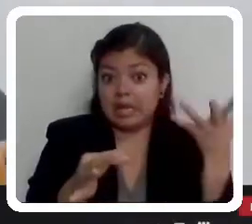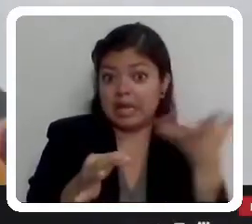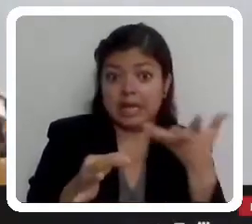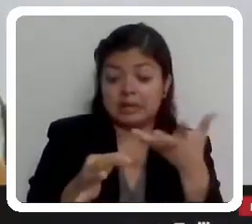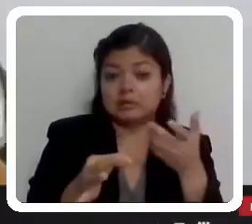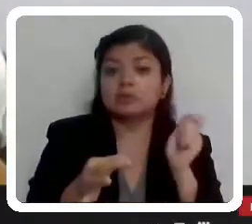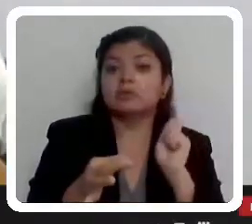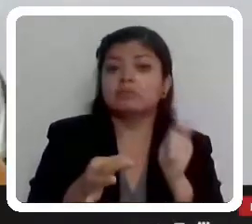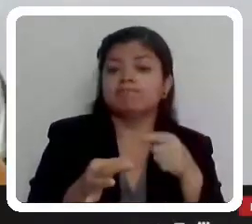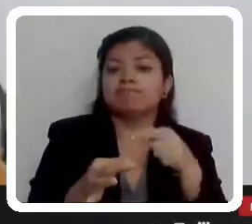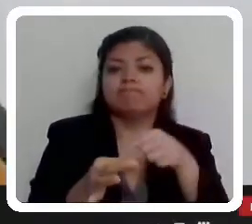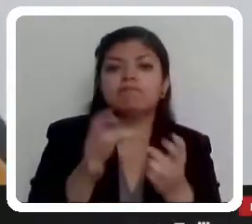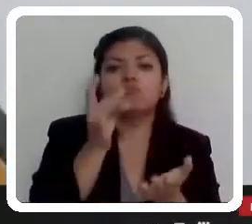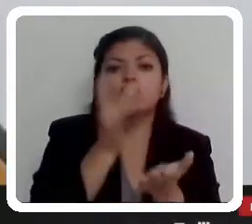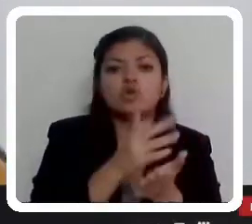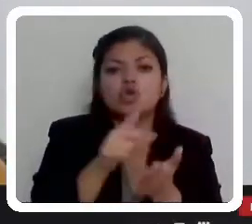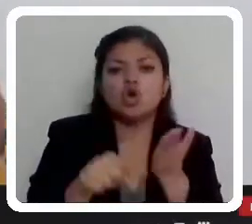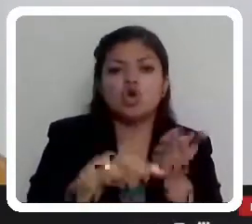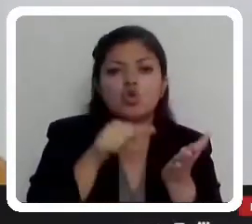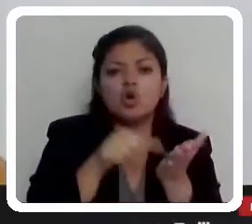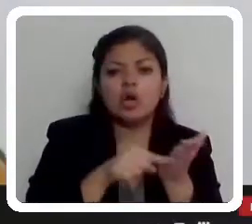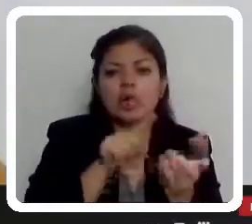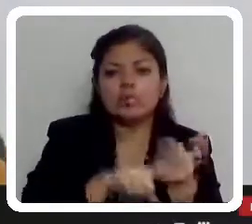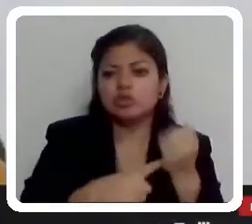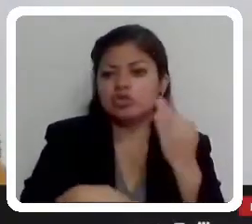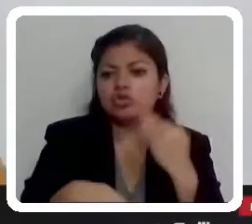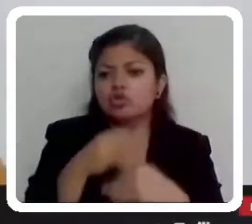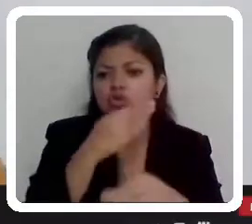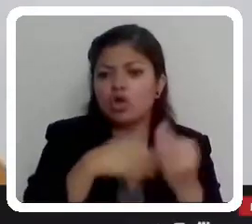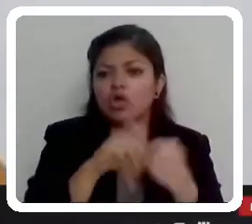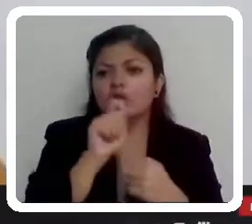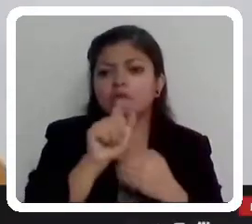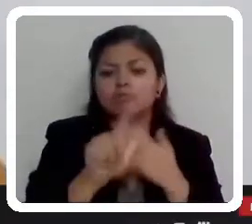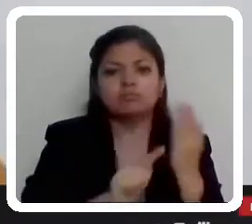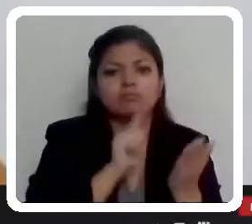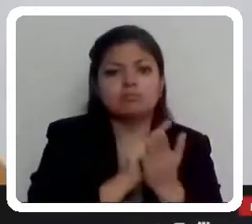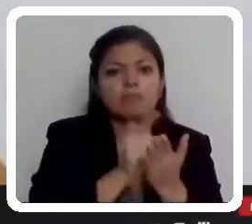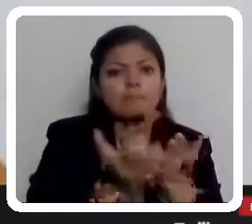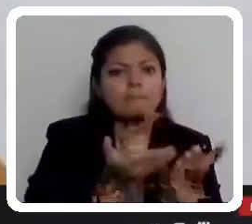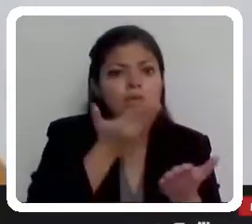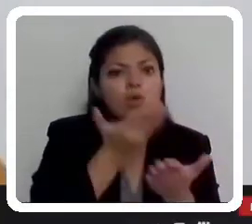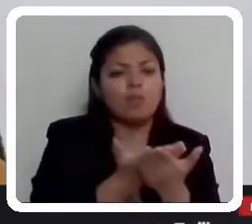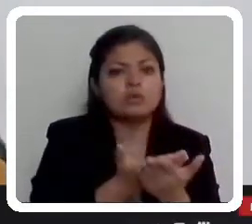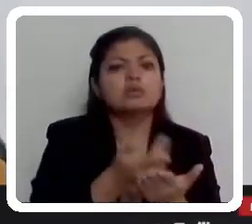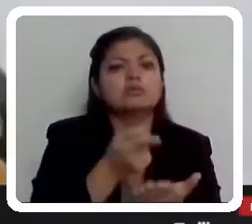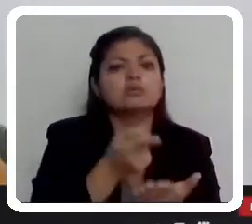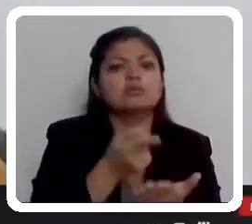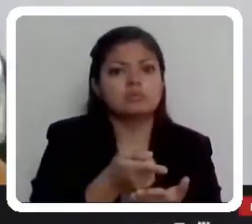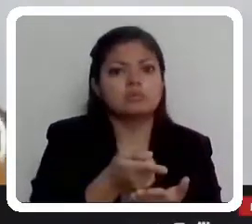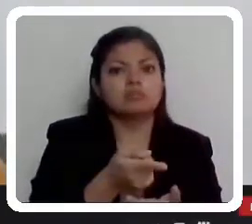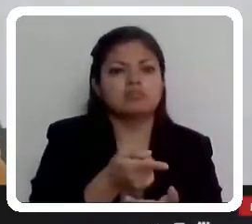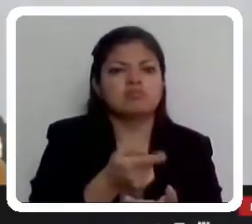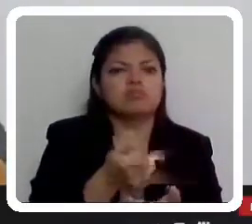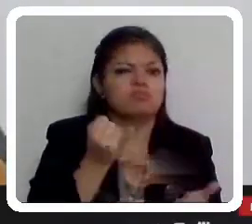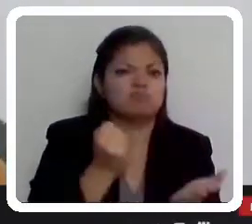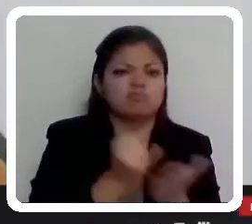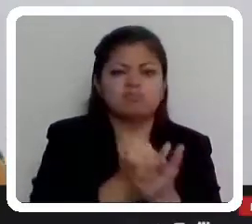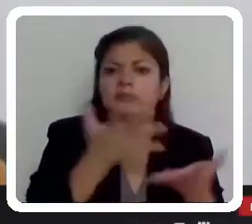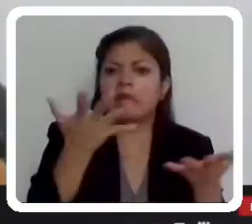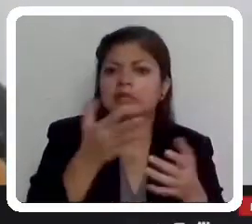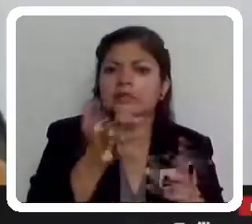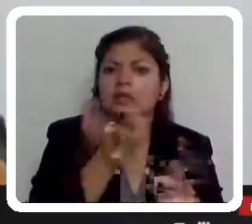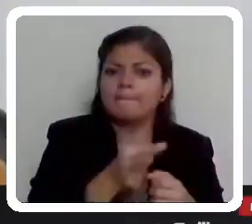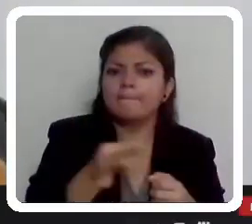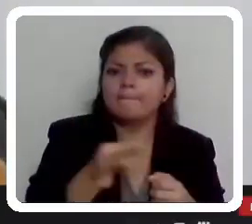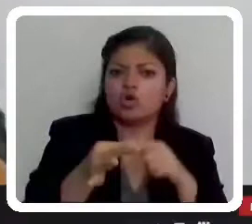lugar donde todo el mundo, todo el legislativo, a propuesta del Ejecutivo, determinó hacer un municipio por